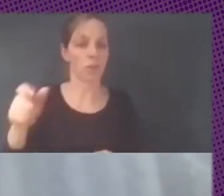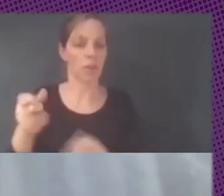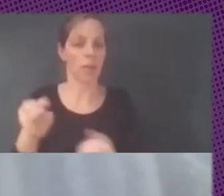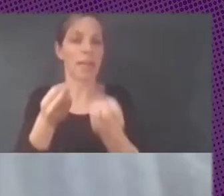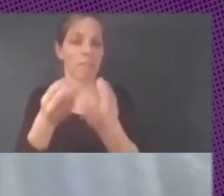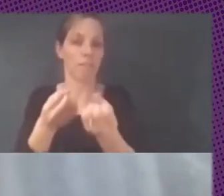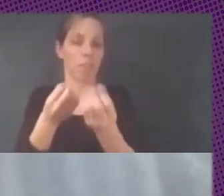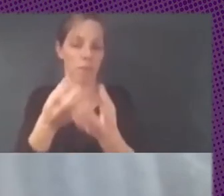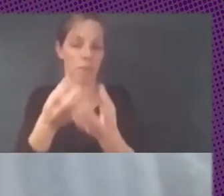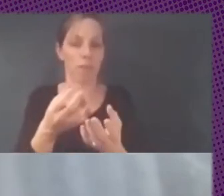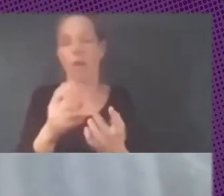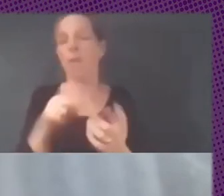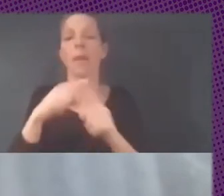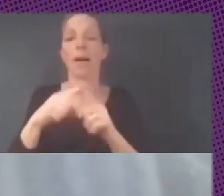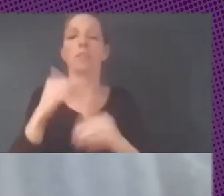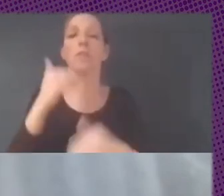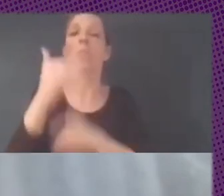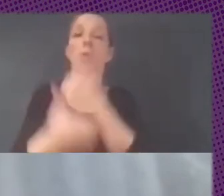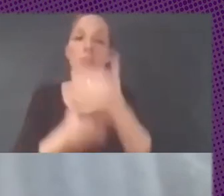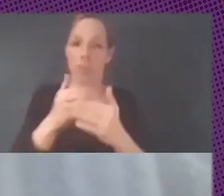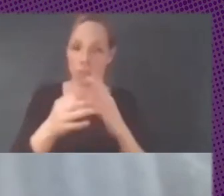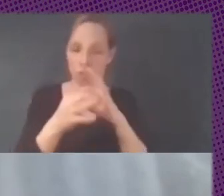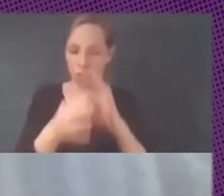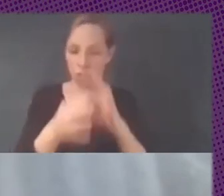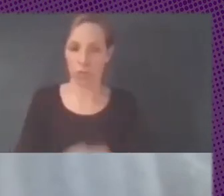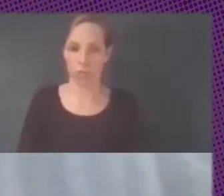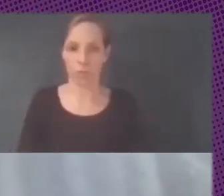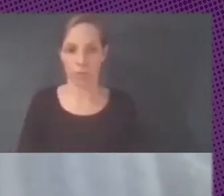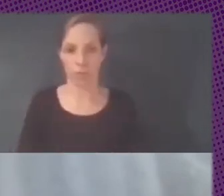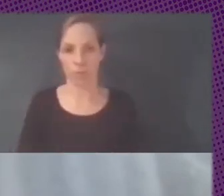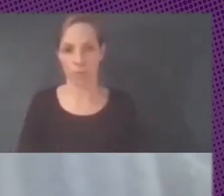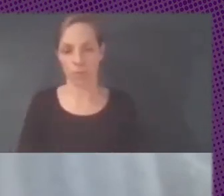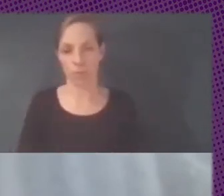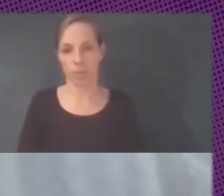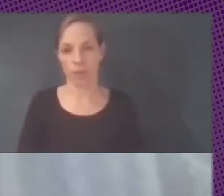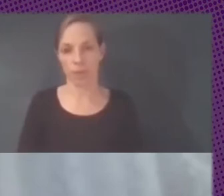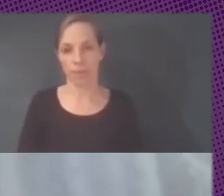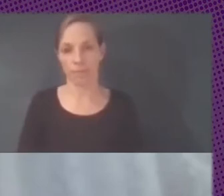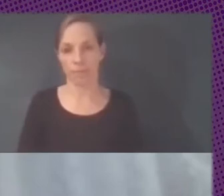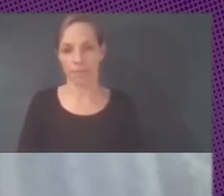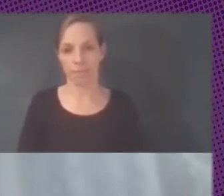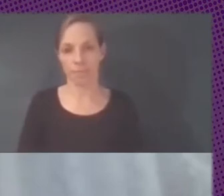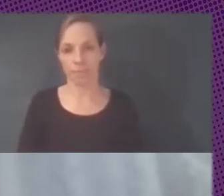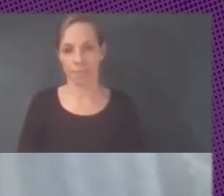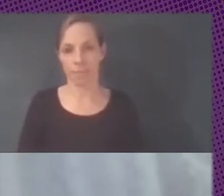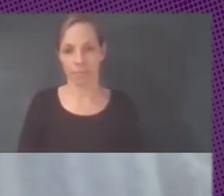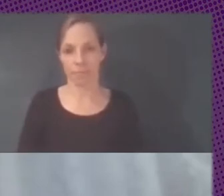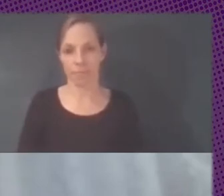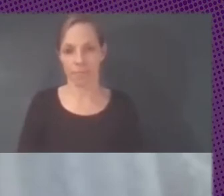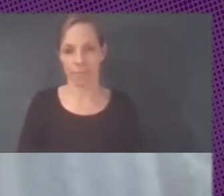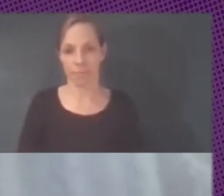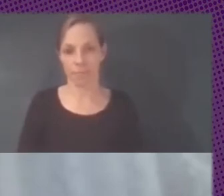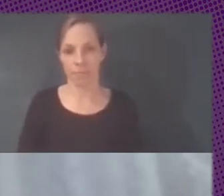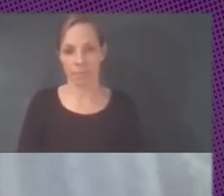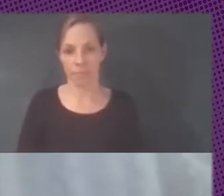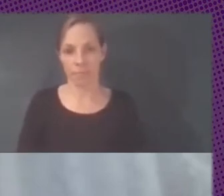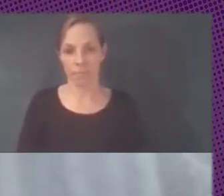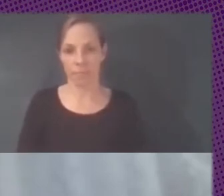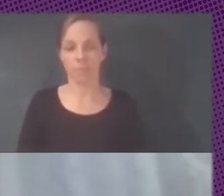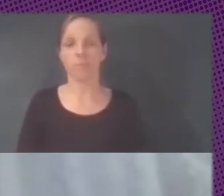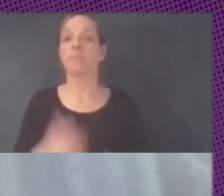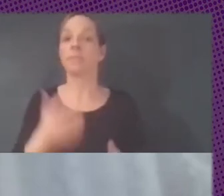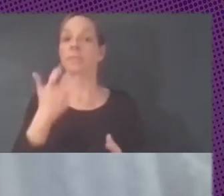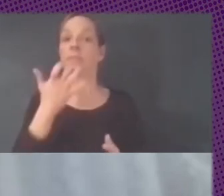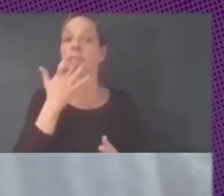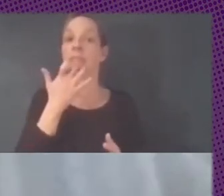relacionados a esa información hay un tema con esto primero cada vez que hay una acción hay una reacción